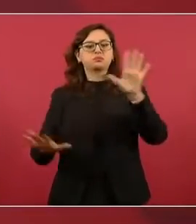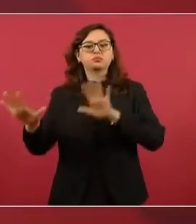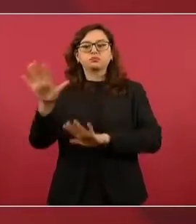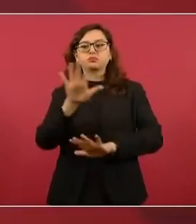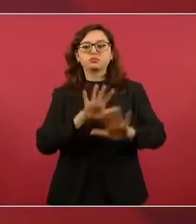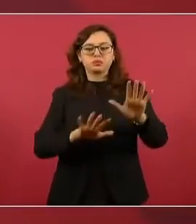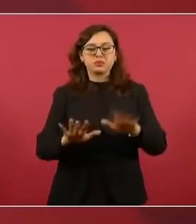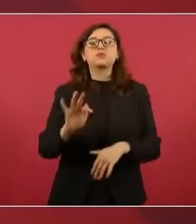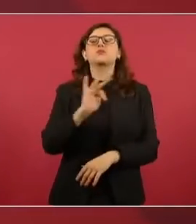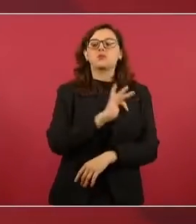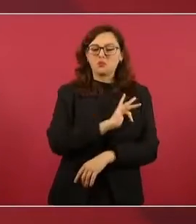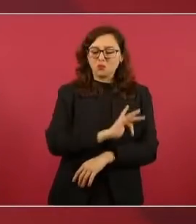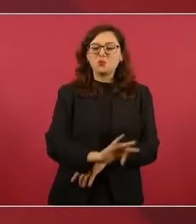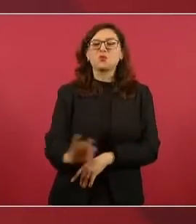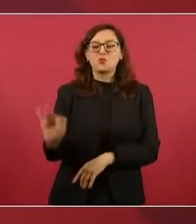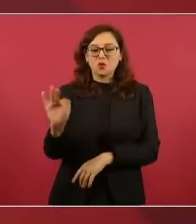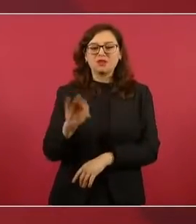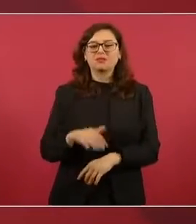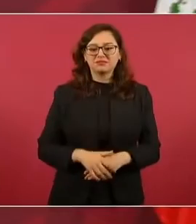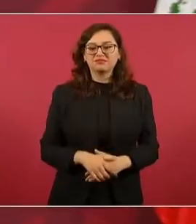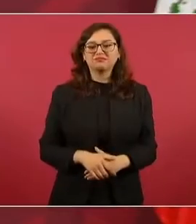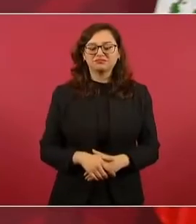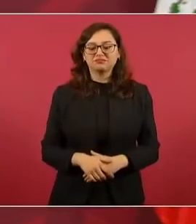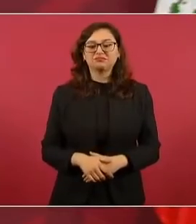de un Estado.